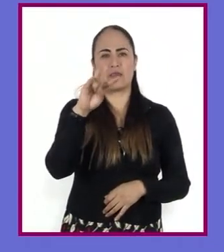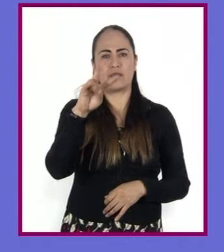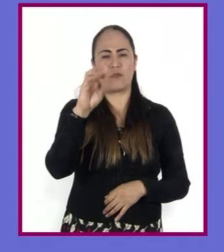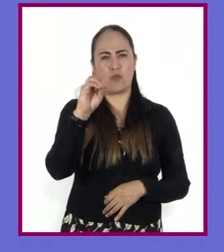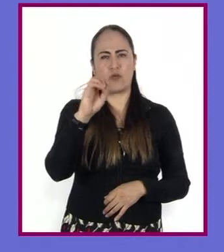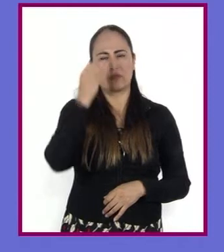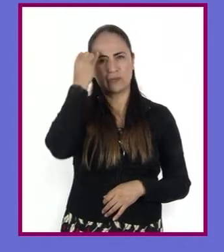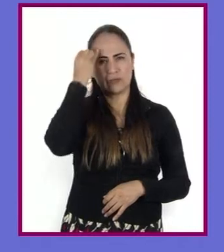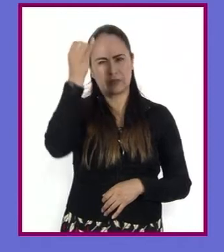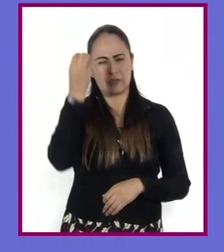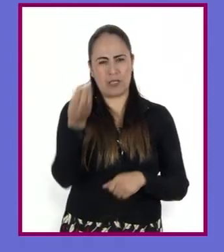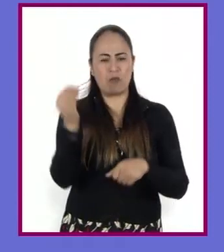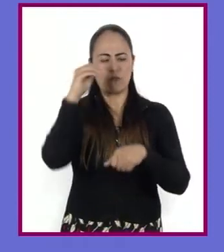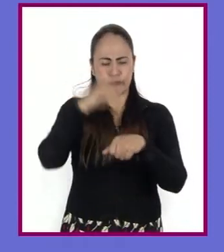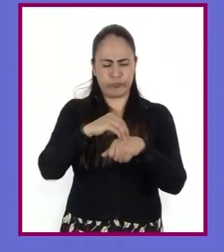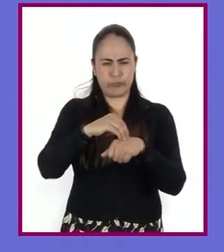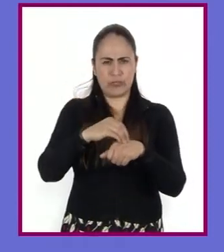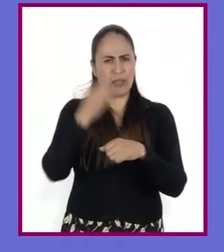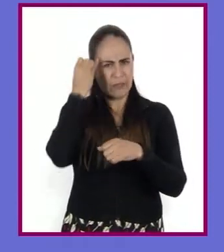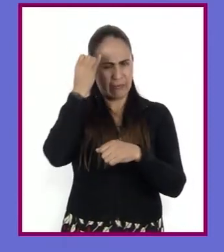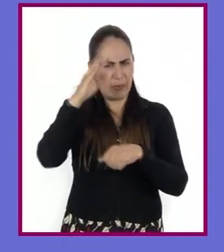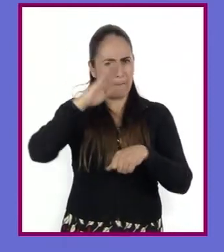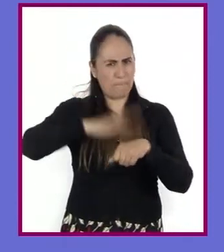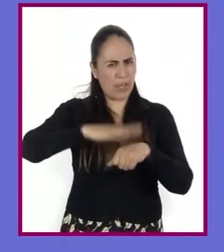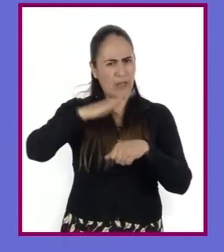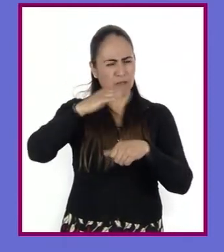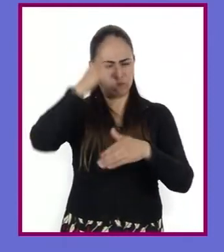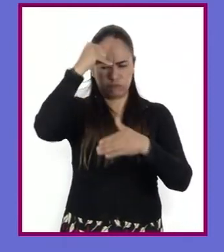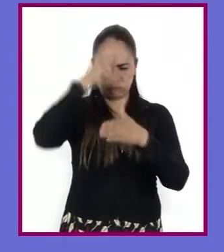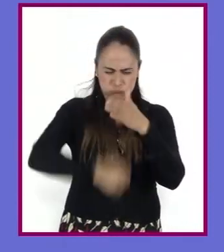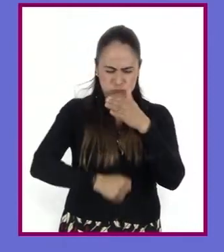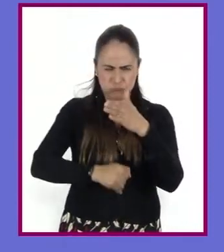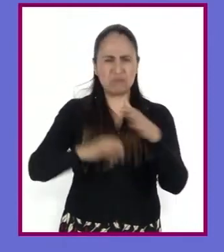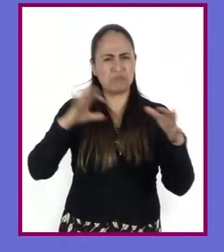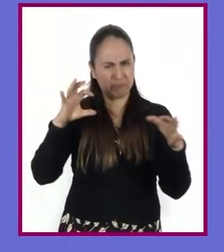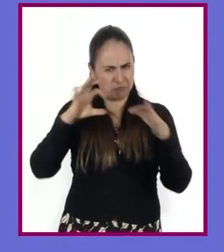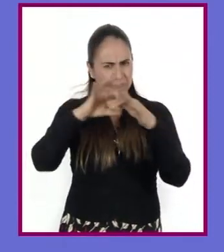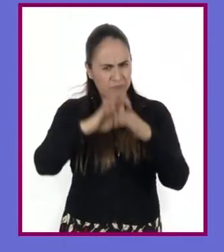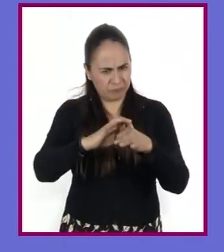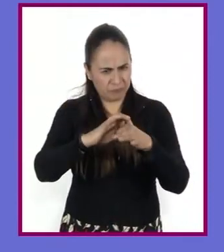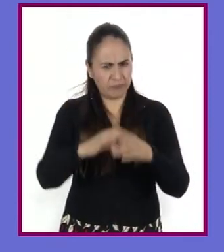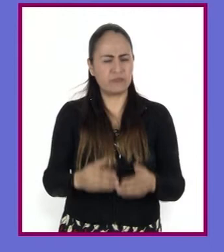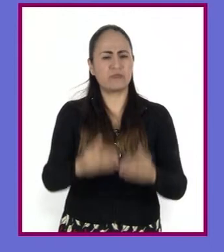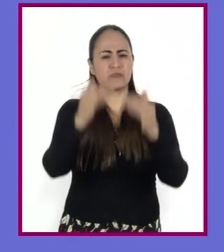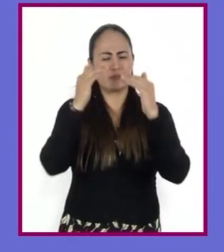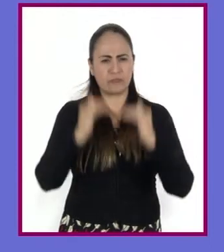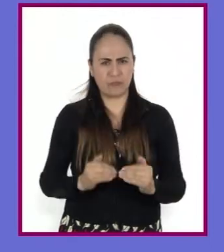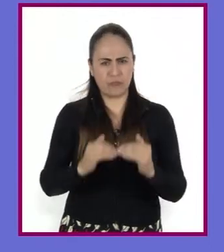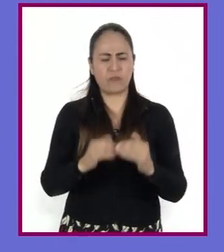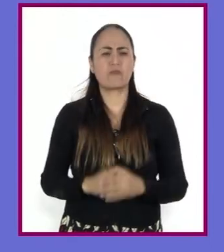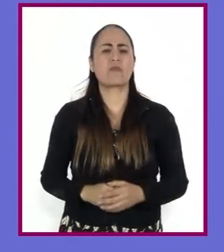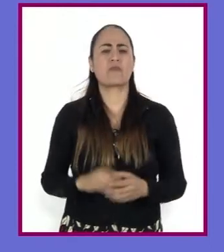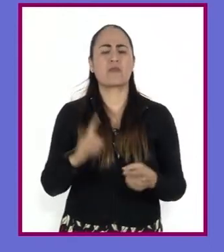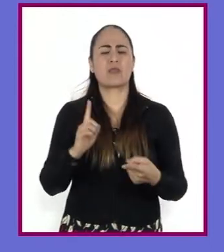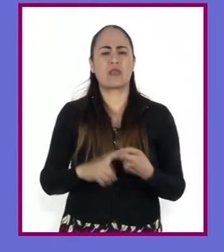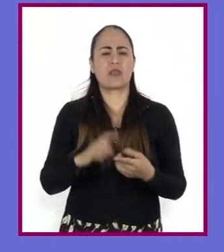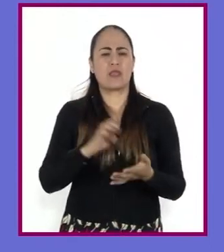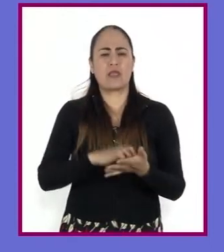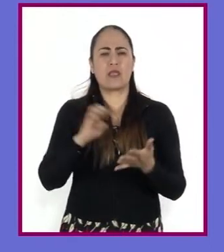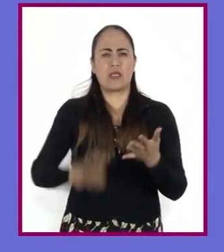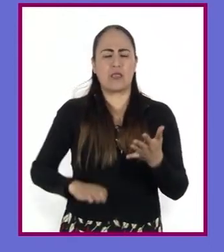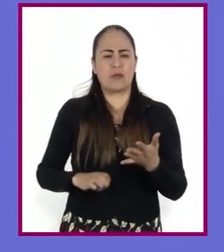una idea que dará continuidad o ampliará la información que le precede. Otros conectores de esta clase son,